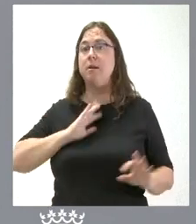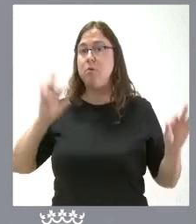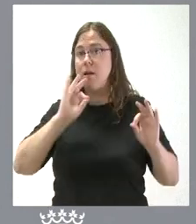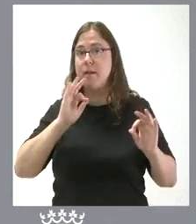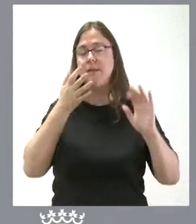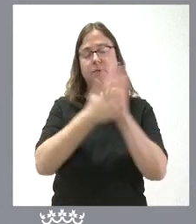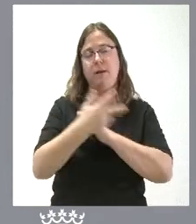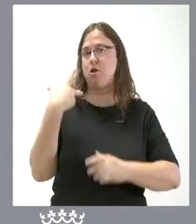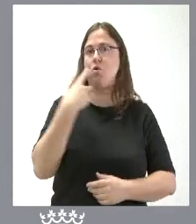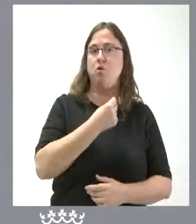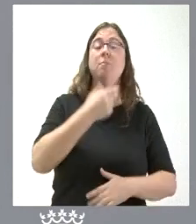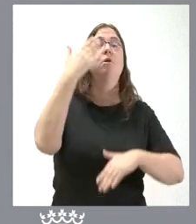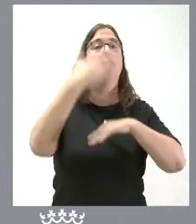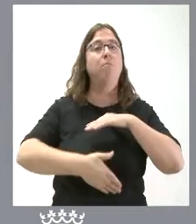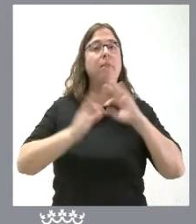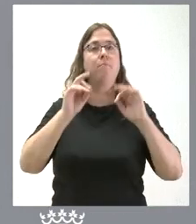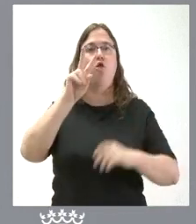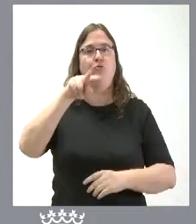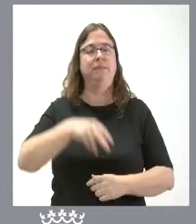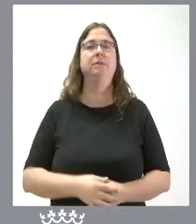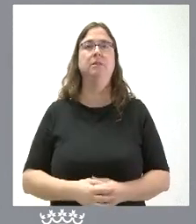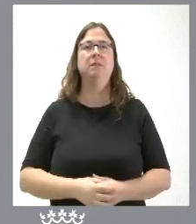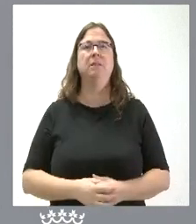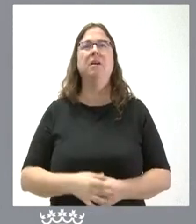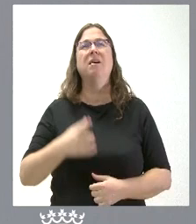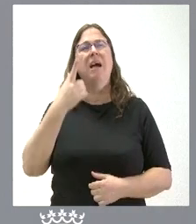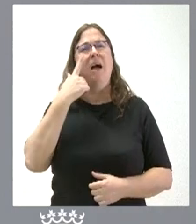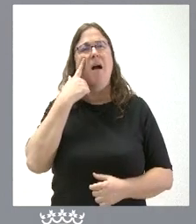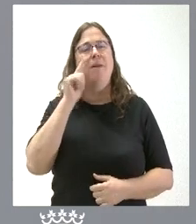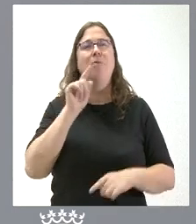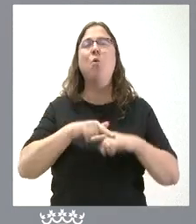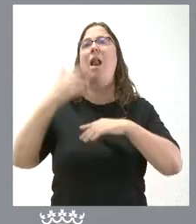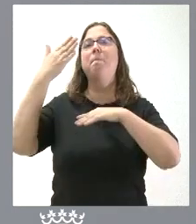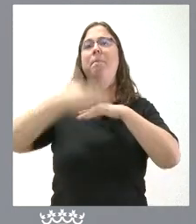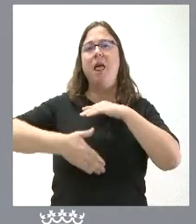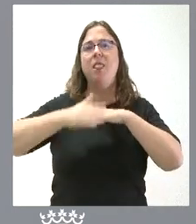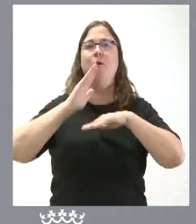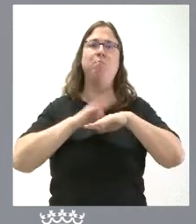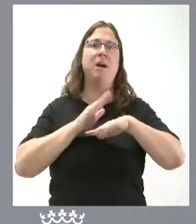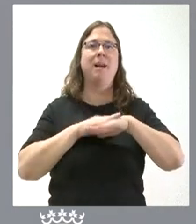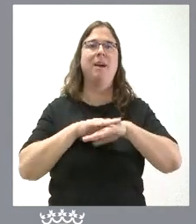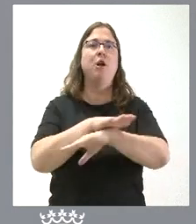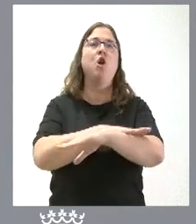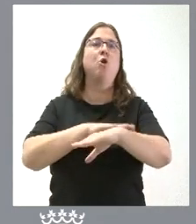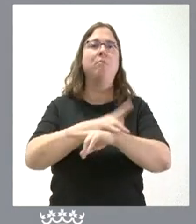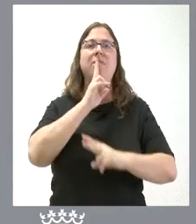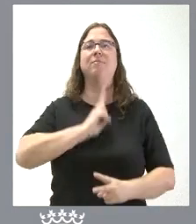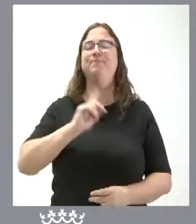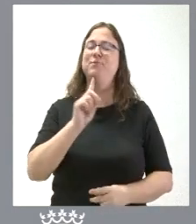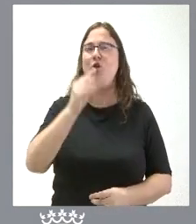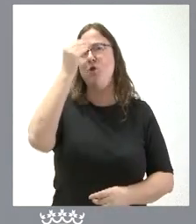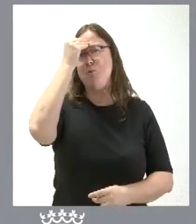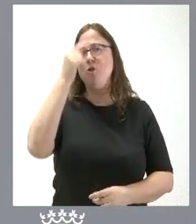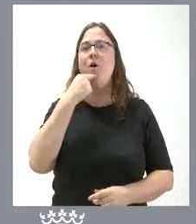pero el plazo que dispone son de dos meses pero lo vemos no tanto como el plazo para que el gobierno conteste sino el plazo